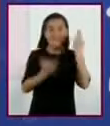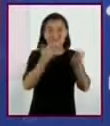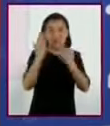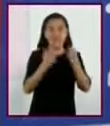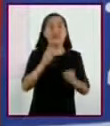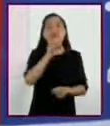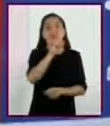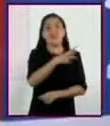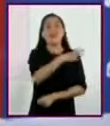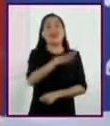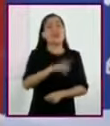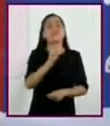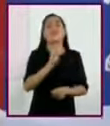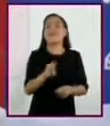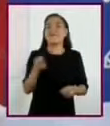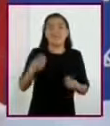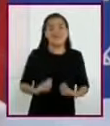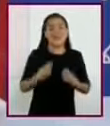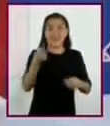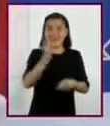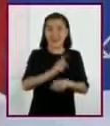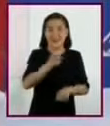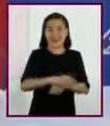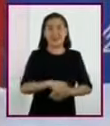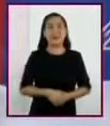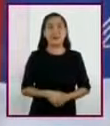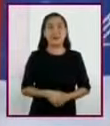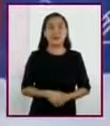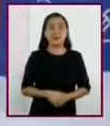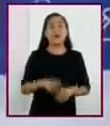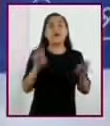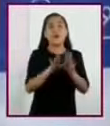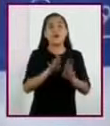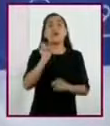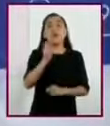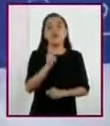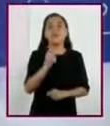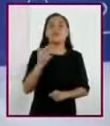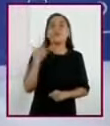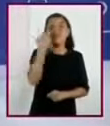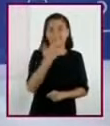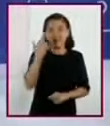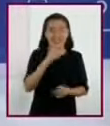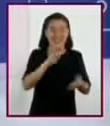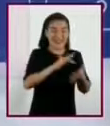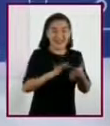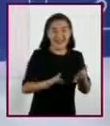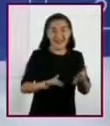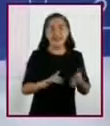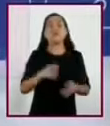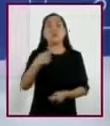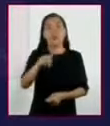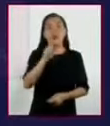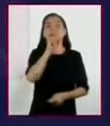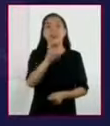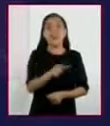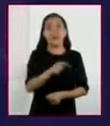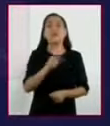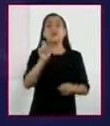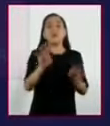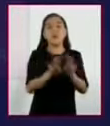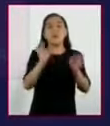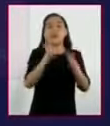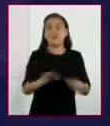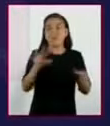para toda nuestra vida cotidiana. Vamos a analizar cómo leer textos, pero, sobre todo, hablaremos de